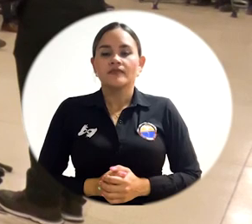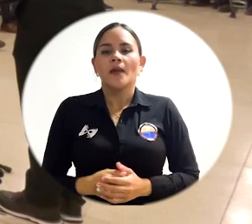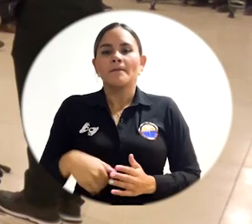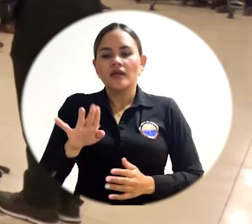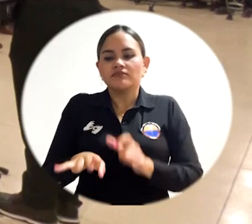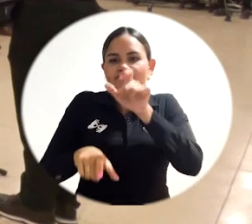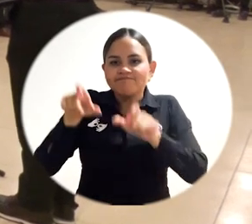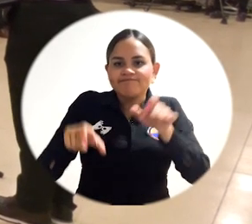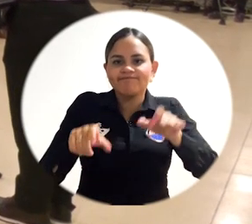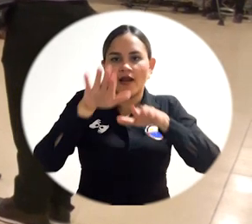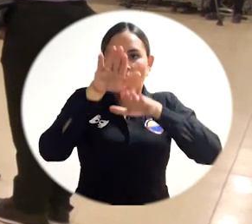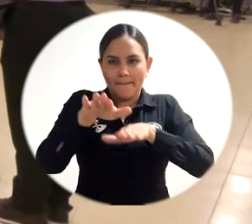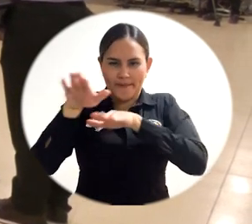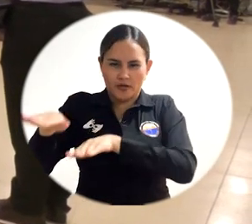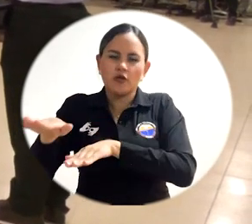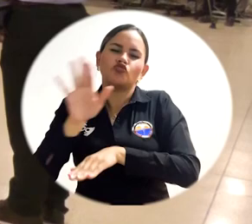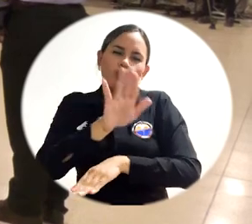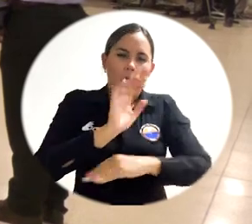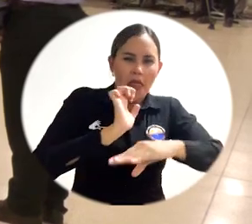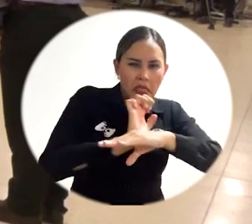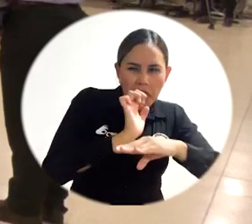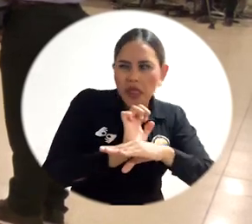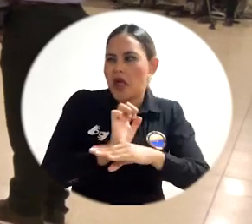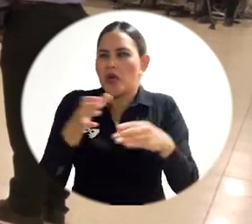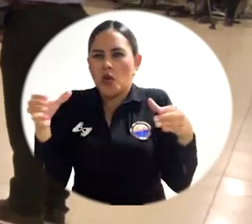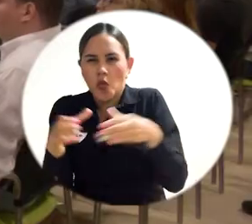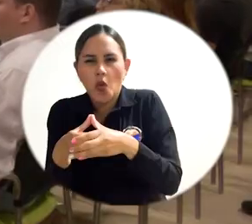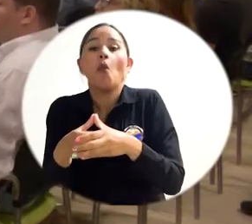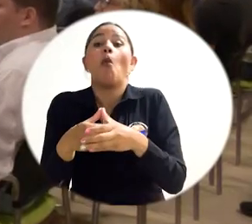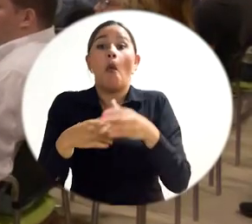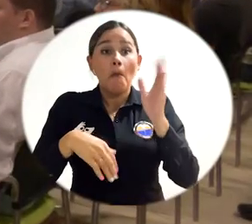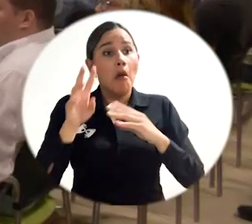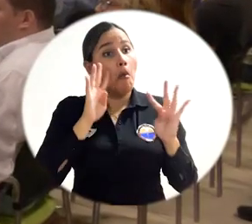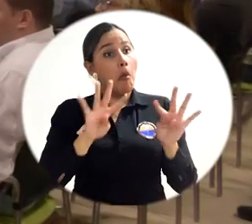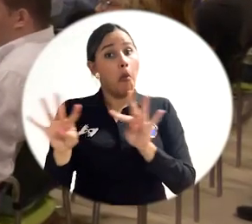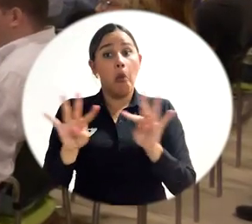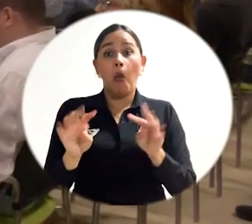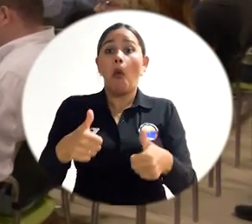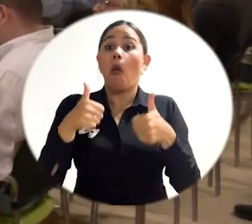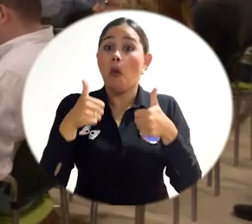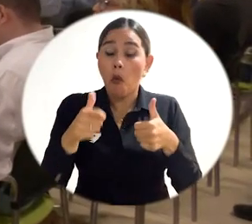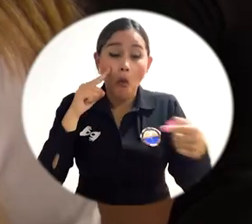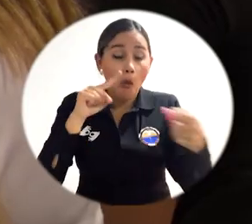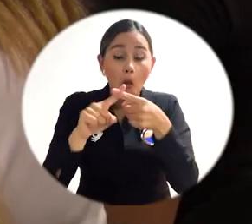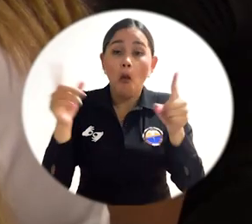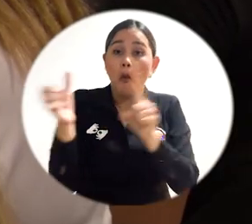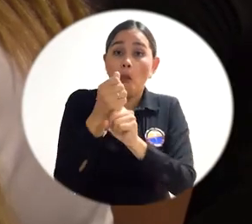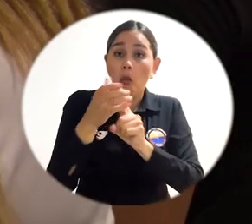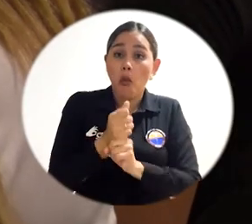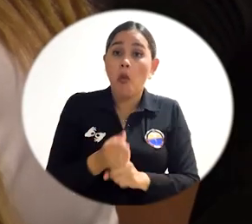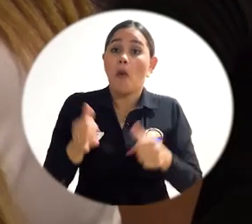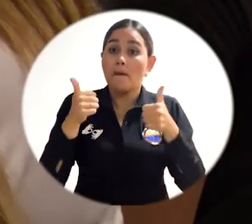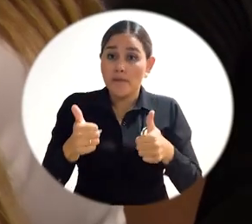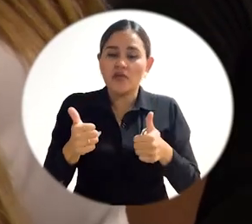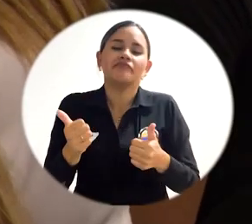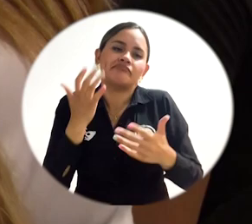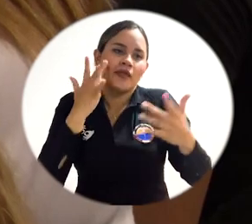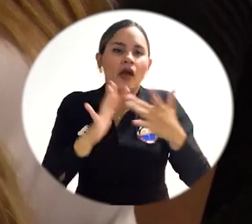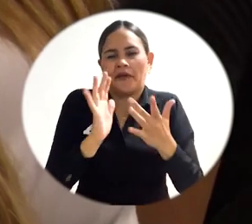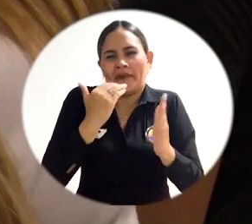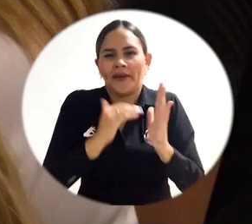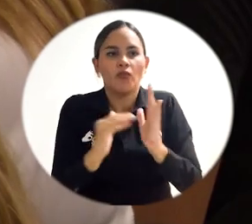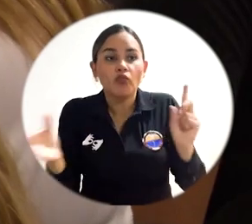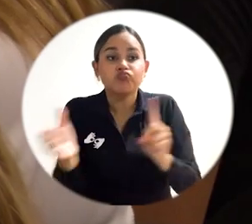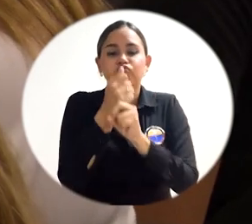Los representantes de diferentes gremios y entidades evidenciaron logros tan importantes conseguidos como ubicación en el QS